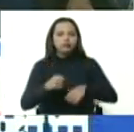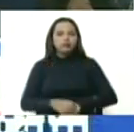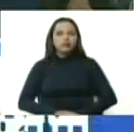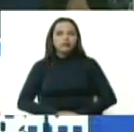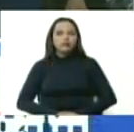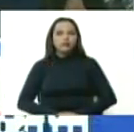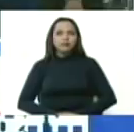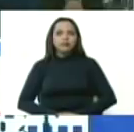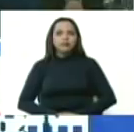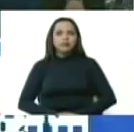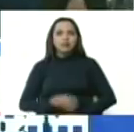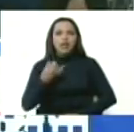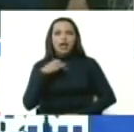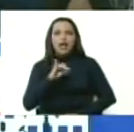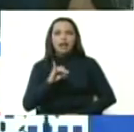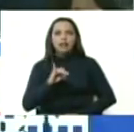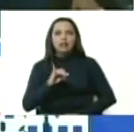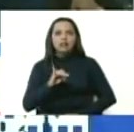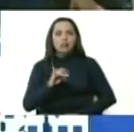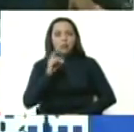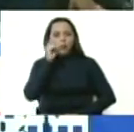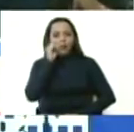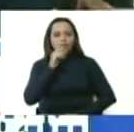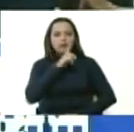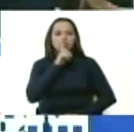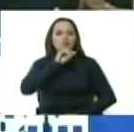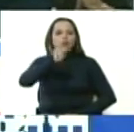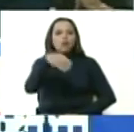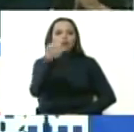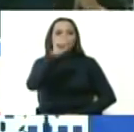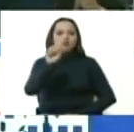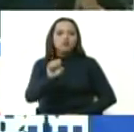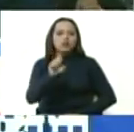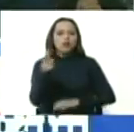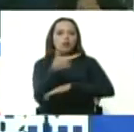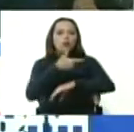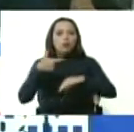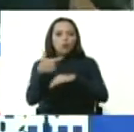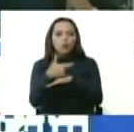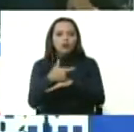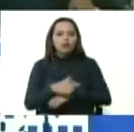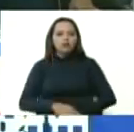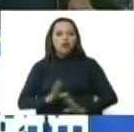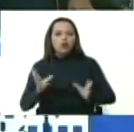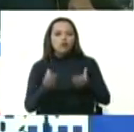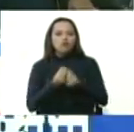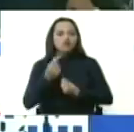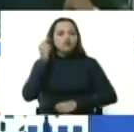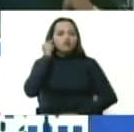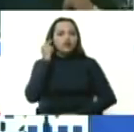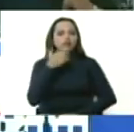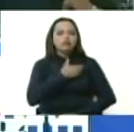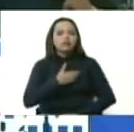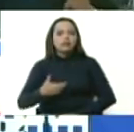nuestro compañero José Vázquez gobernador junto a Tibisay León